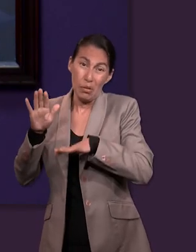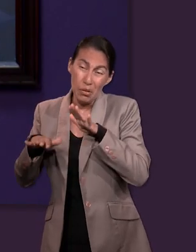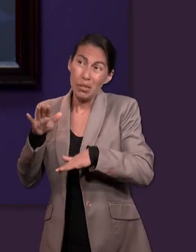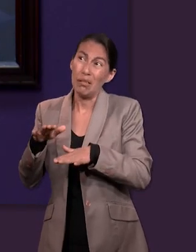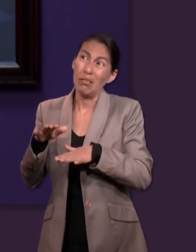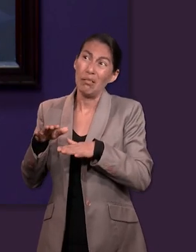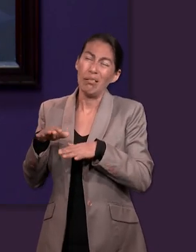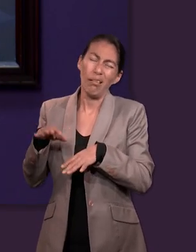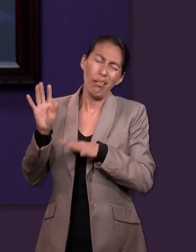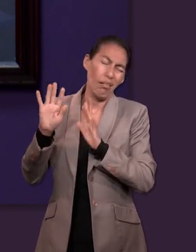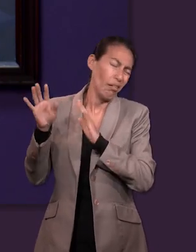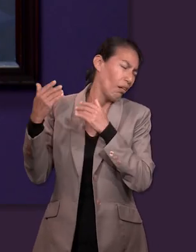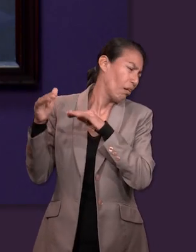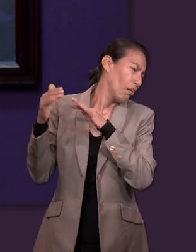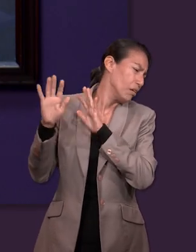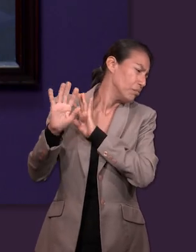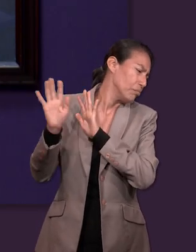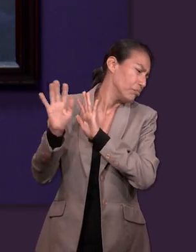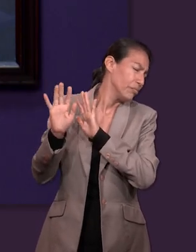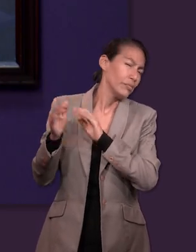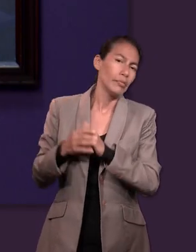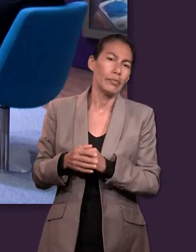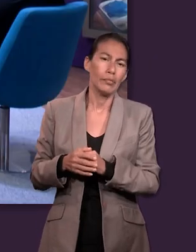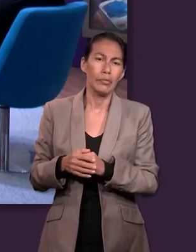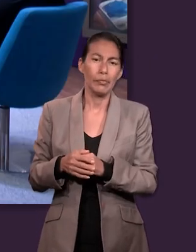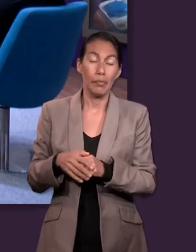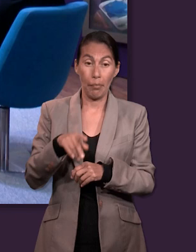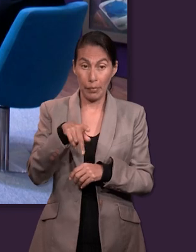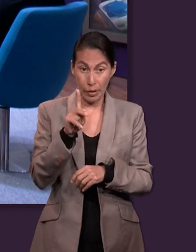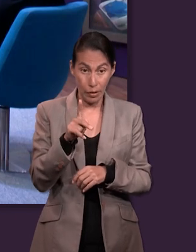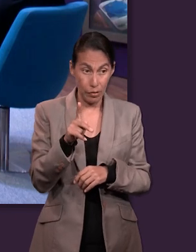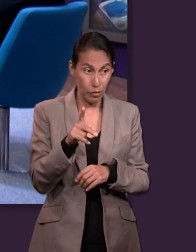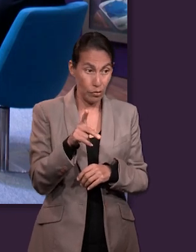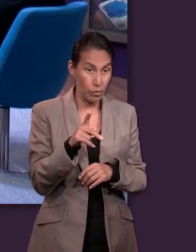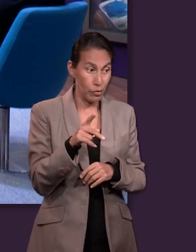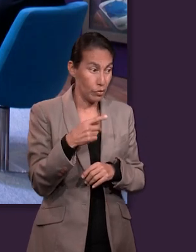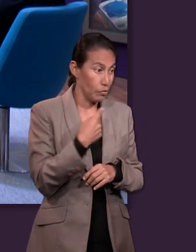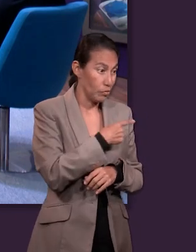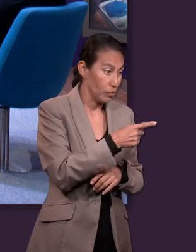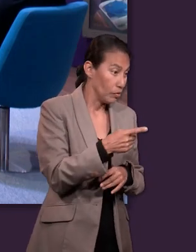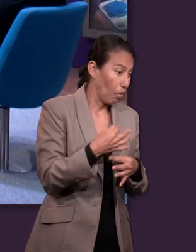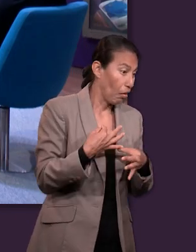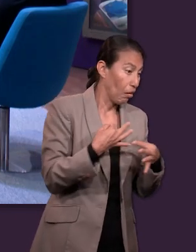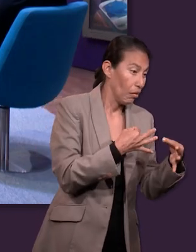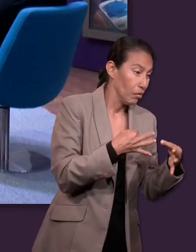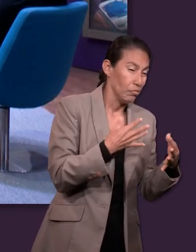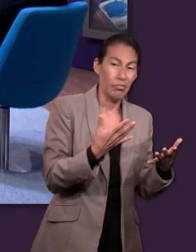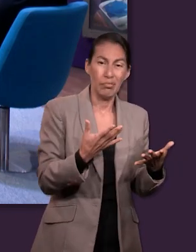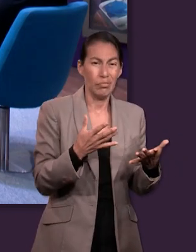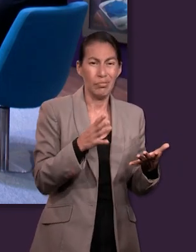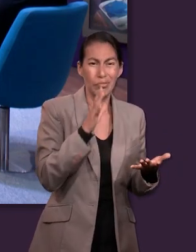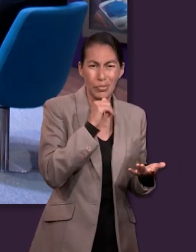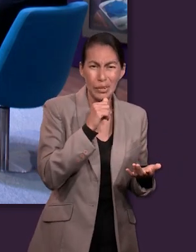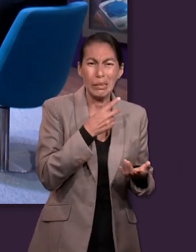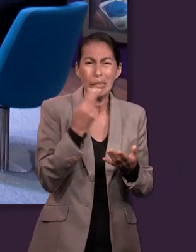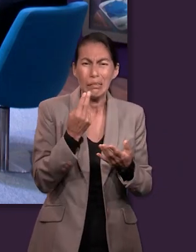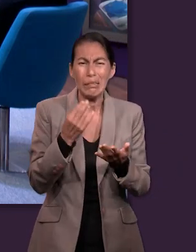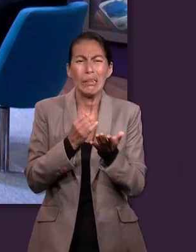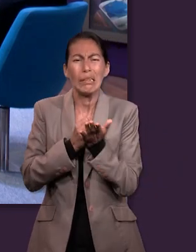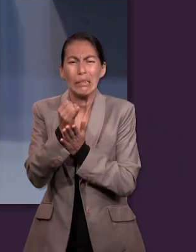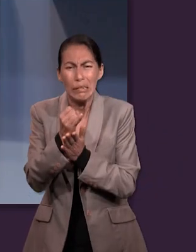la podemos utilizar para bien o para mal, pero en la medida que yo tengo una experiencia con Dios, una